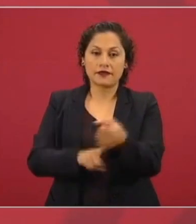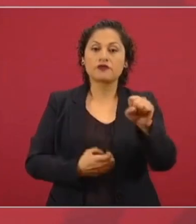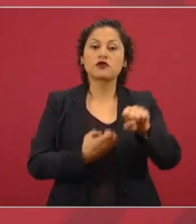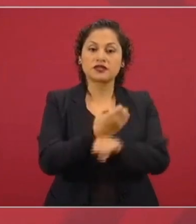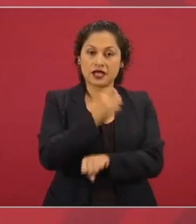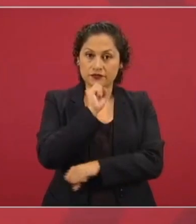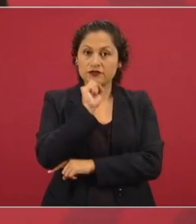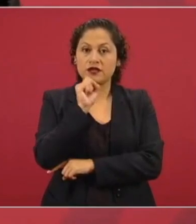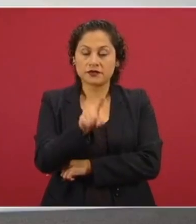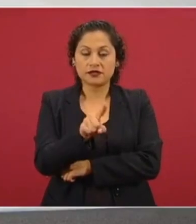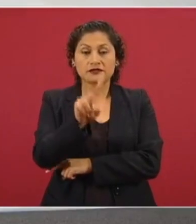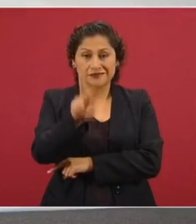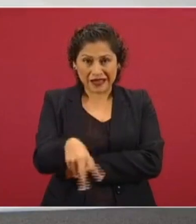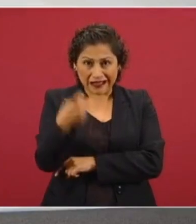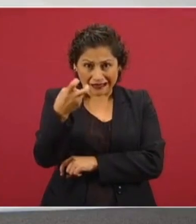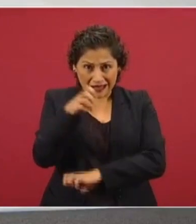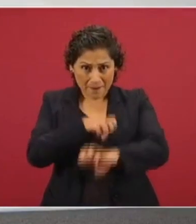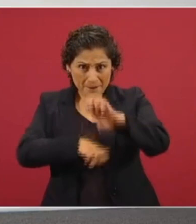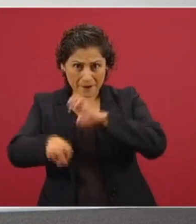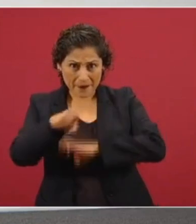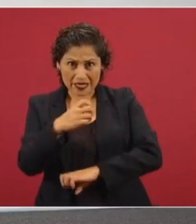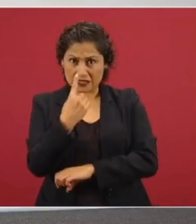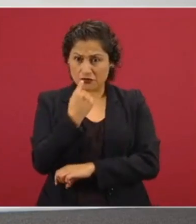Crecieron muchísimo esas empresas.